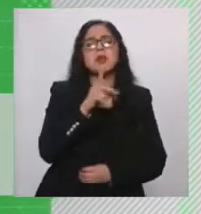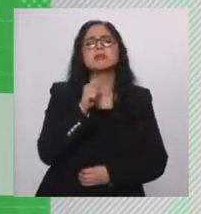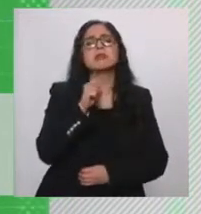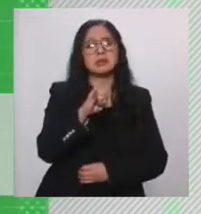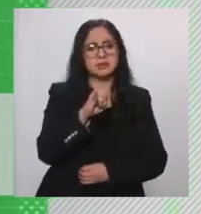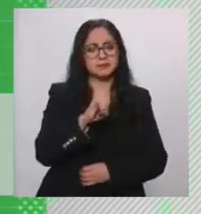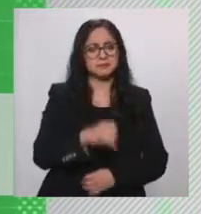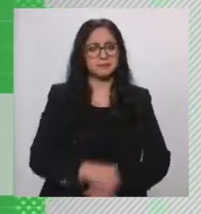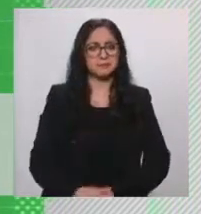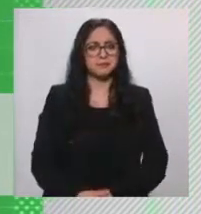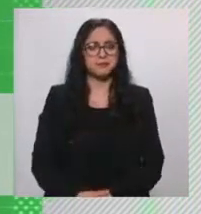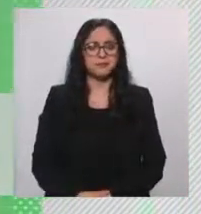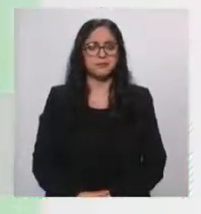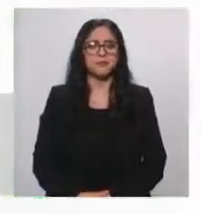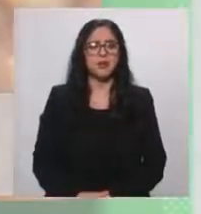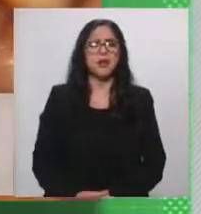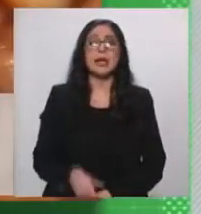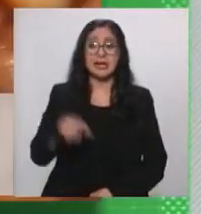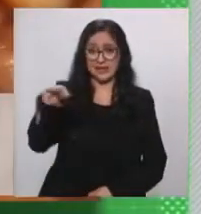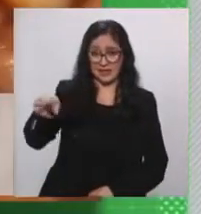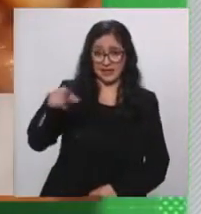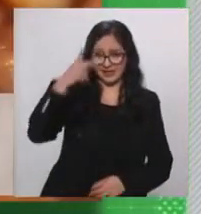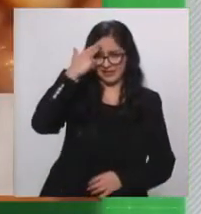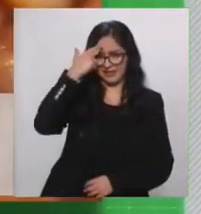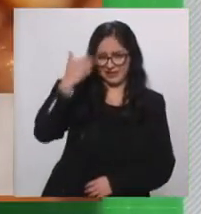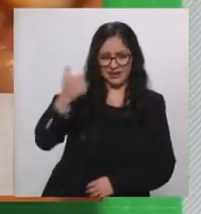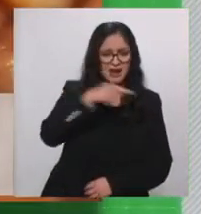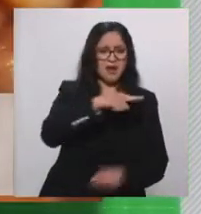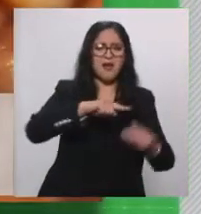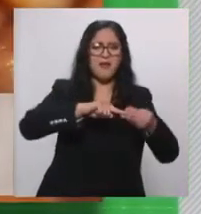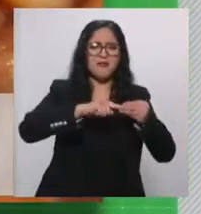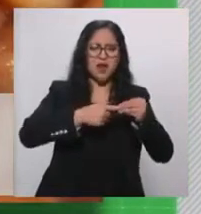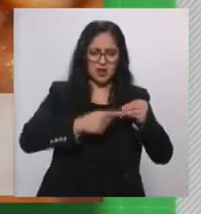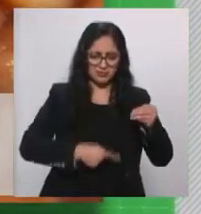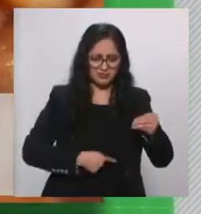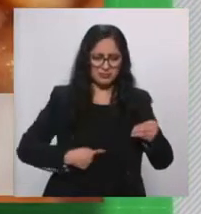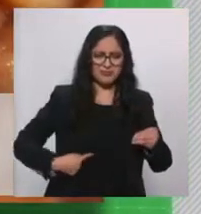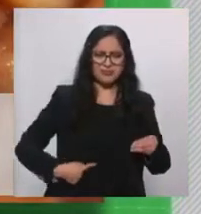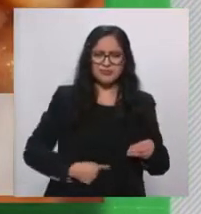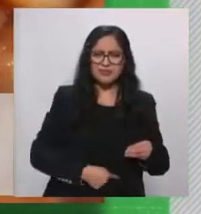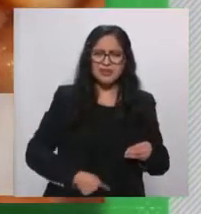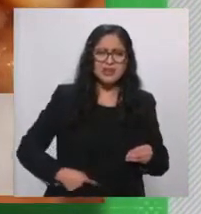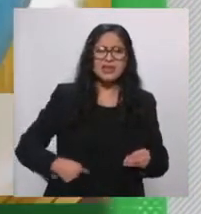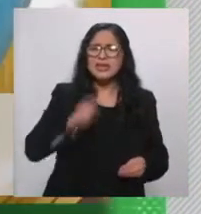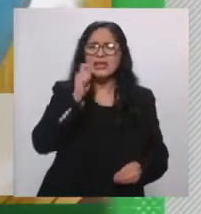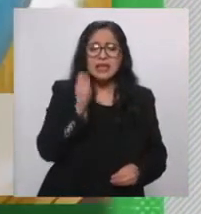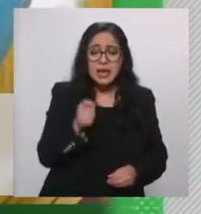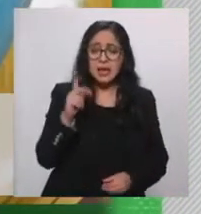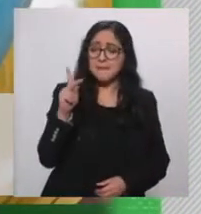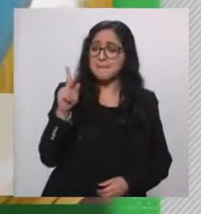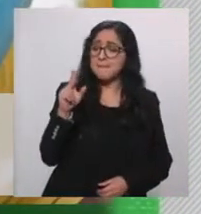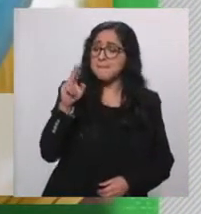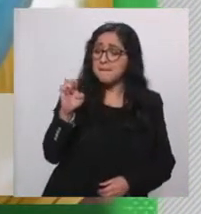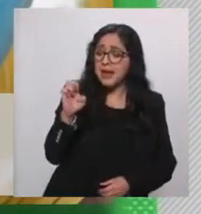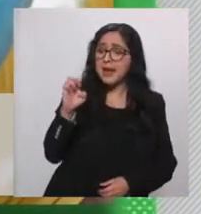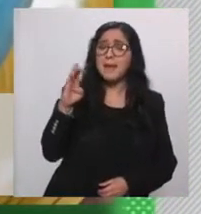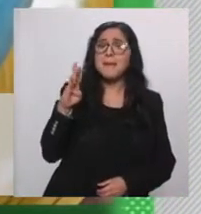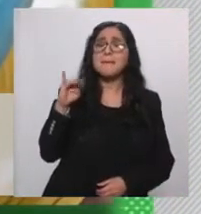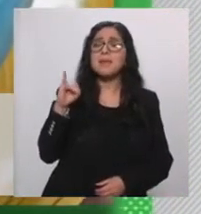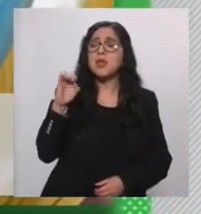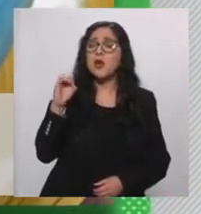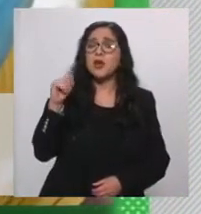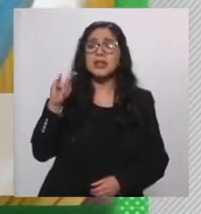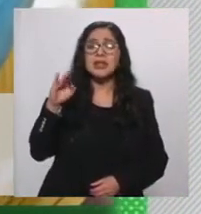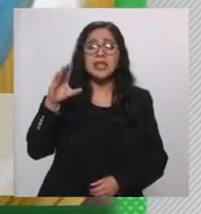gastrointestinal se debe a que los frijoles son el alimento, son un alimento prebiótico, es decir, son el alimento de todas